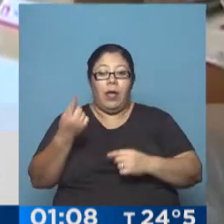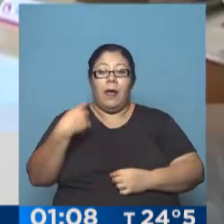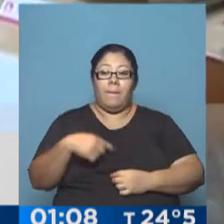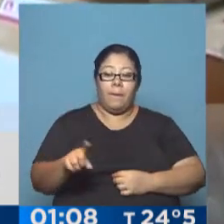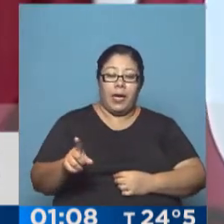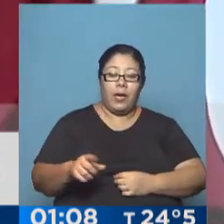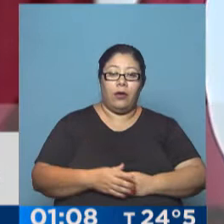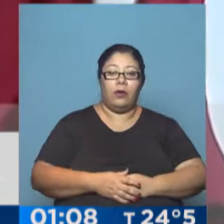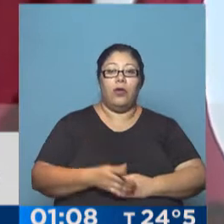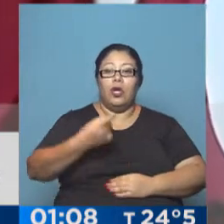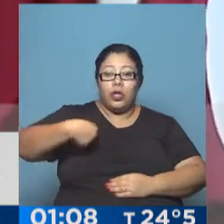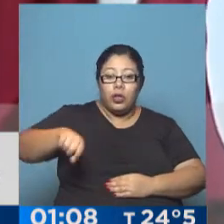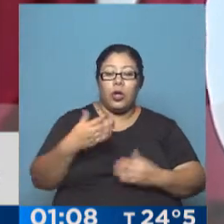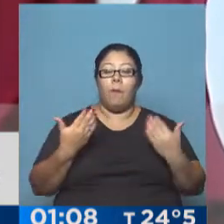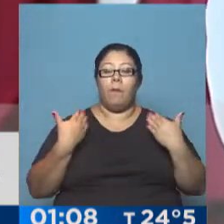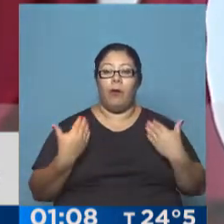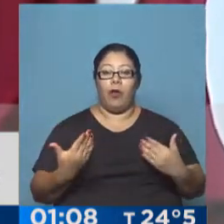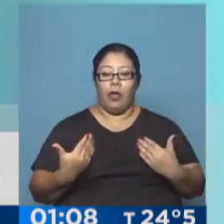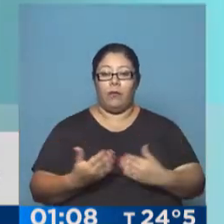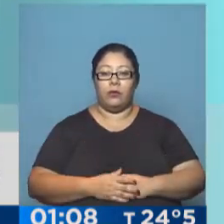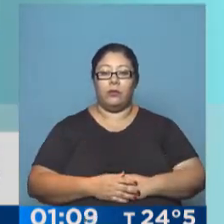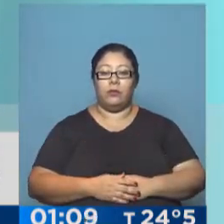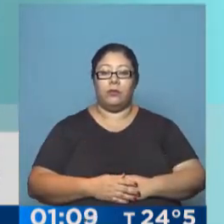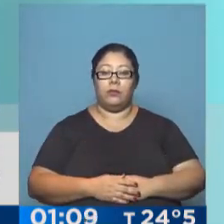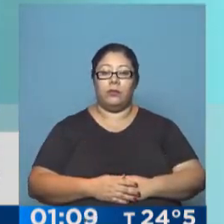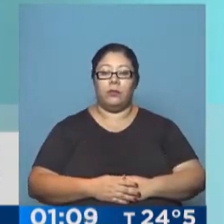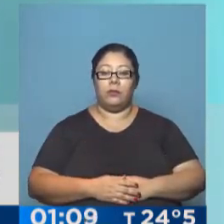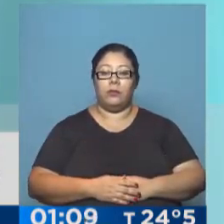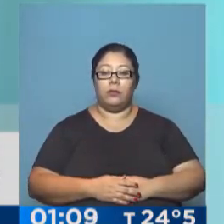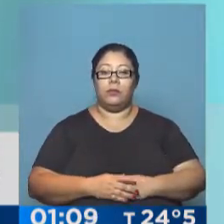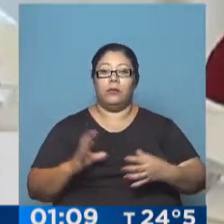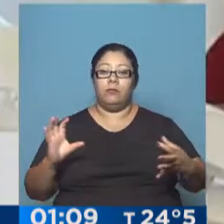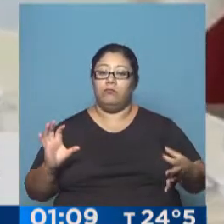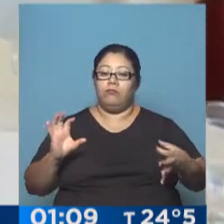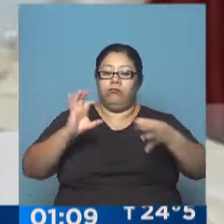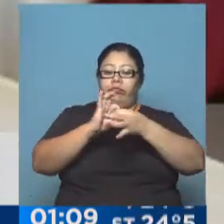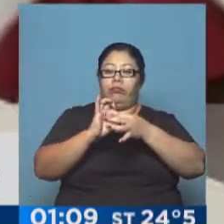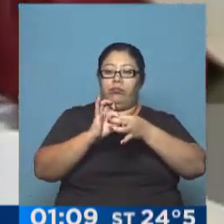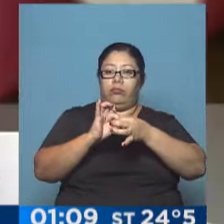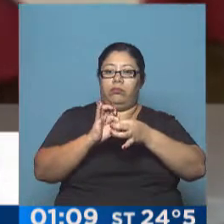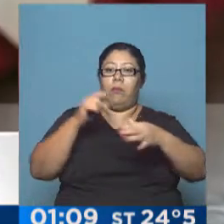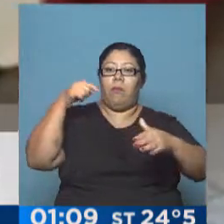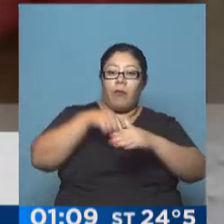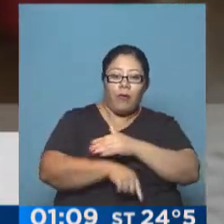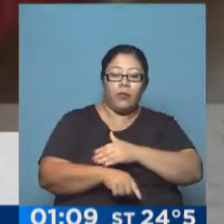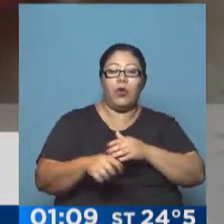para que nosotros no podamos profundizar esta coalición política de Cambiemos. Estamos